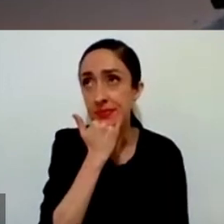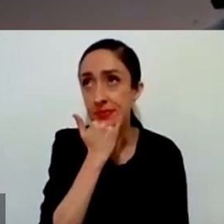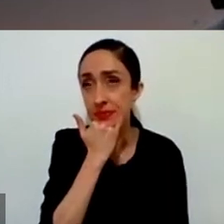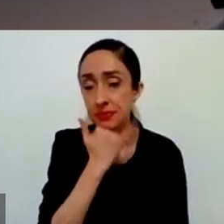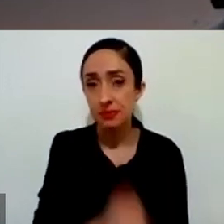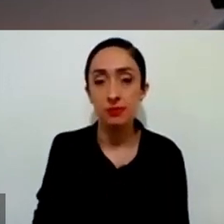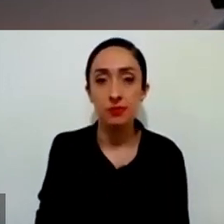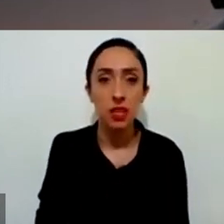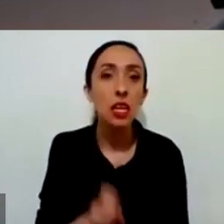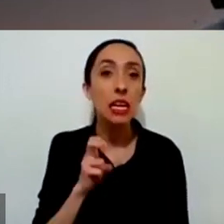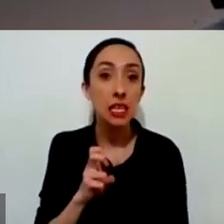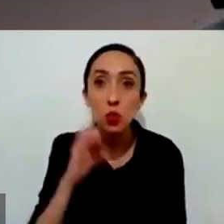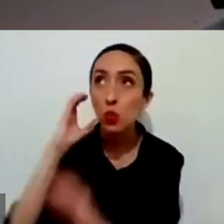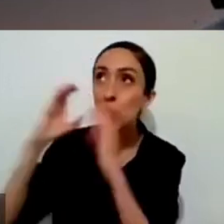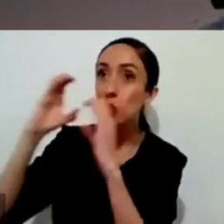diálogo con el Señor.